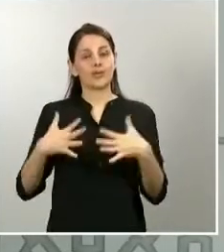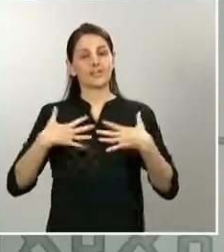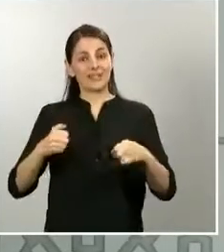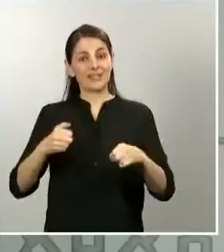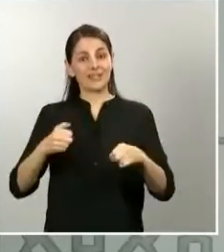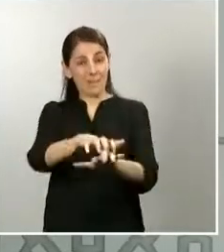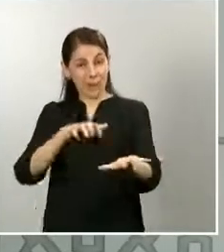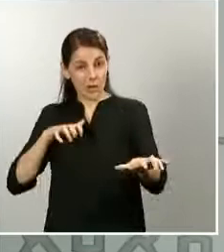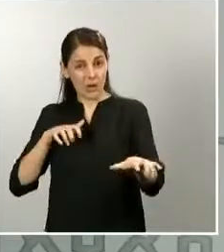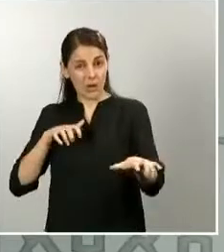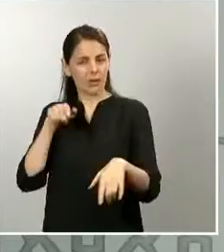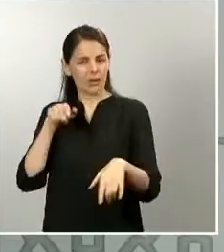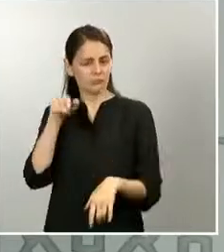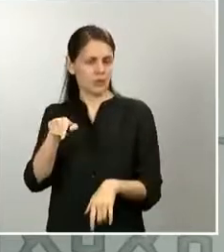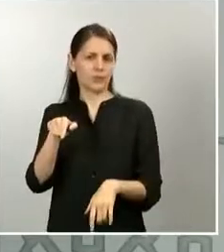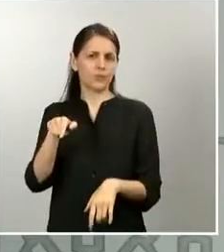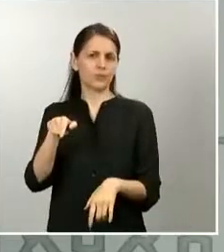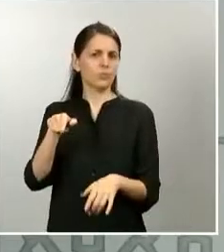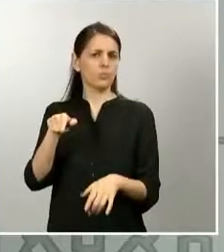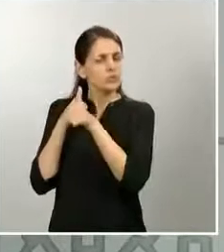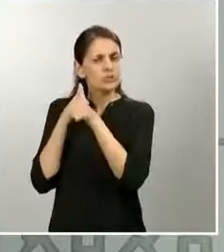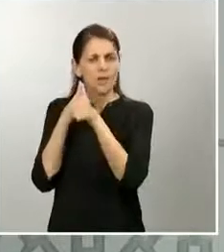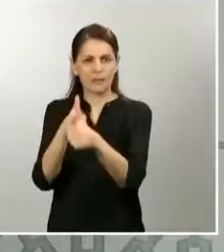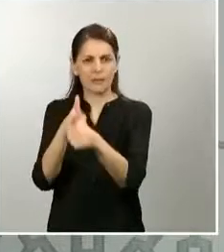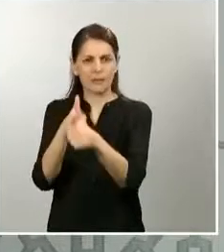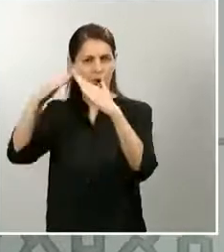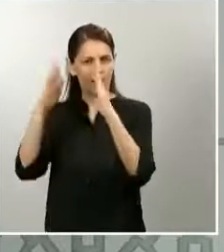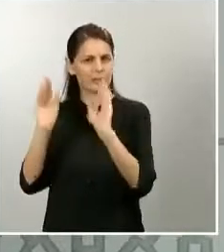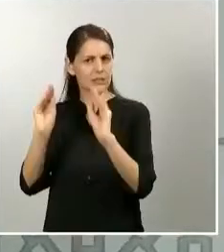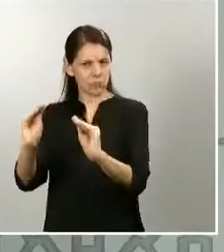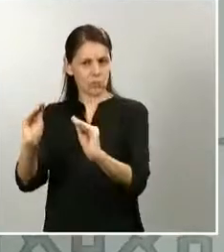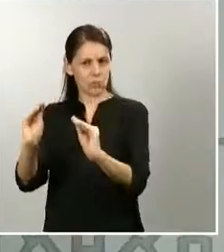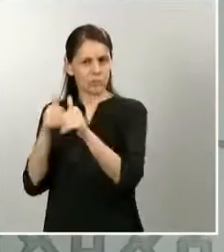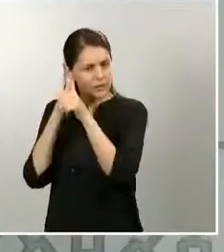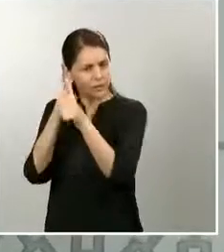un seguimiento domiciliario de su infección.